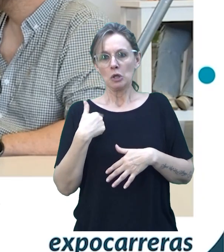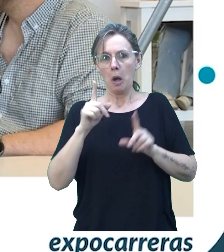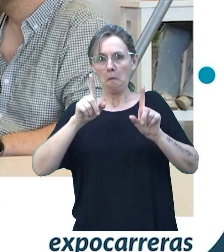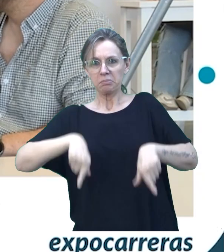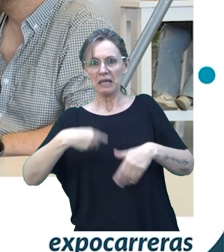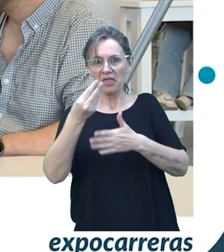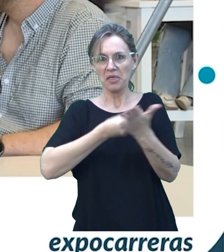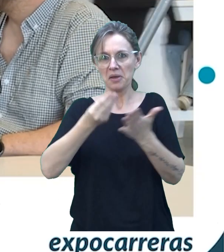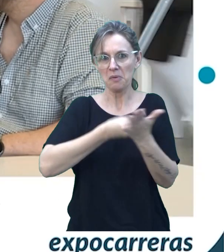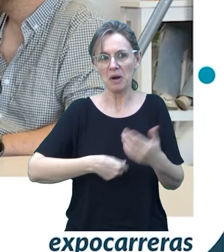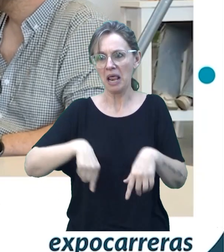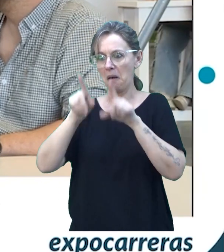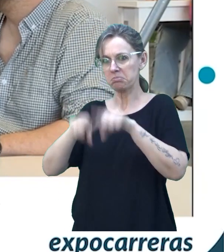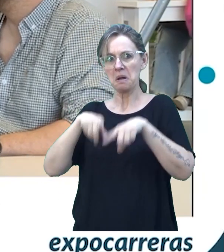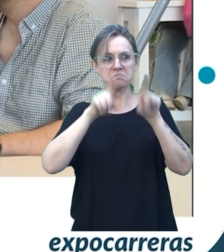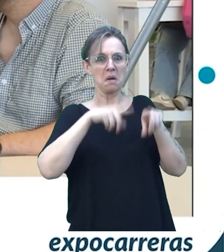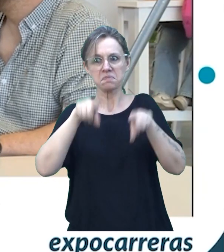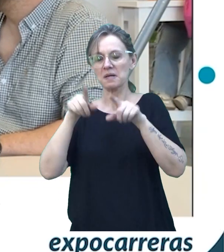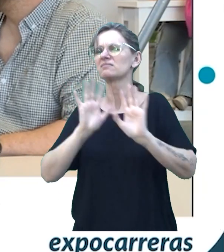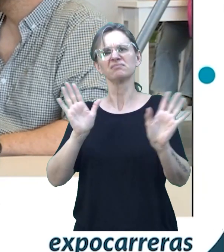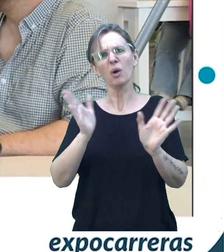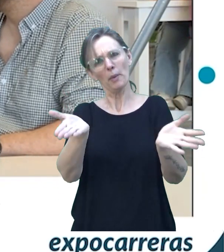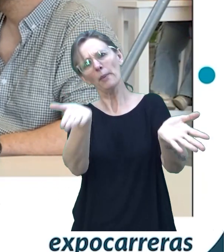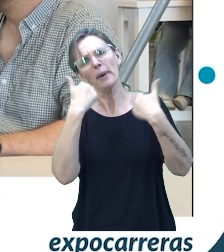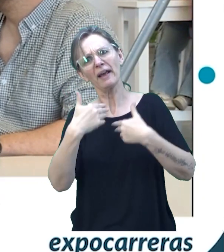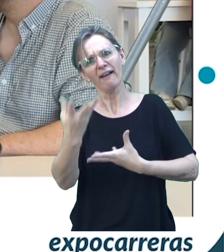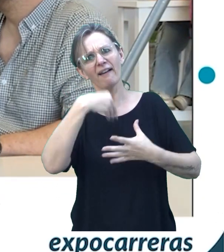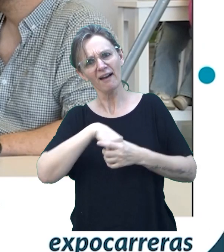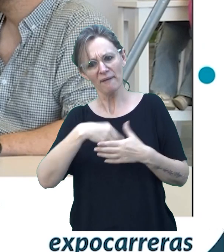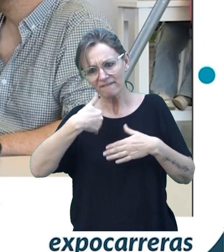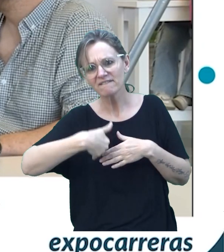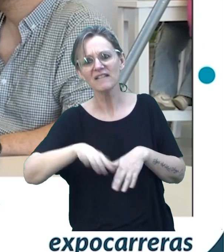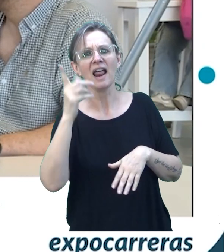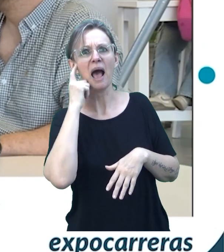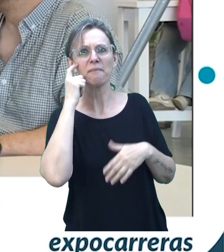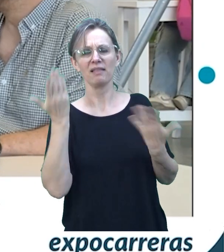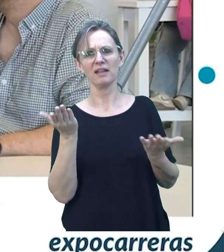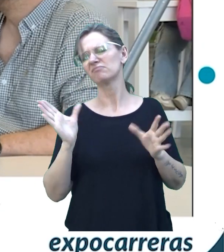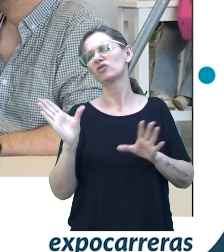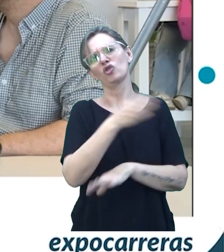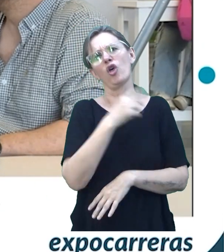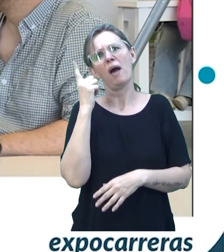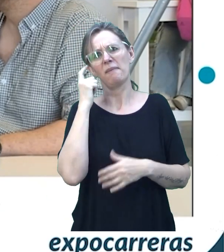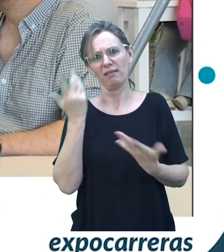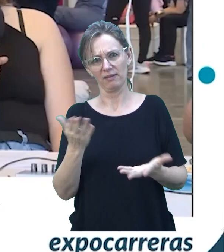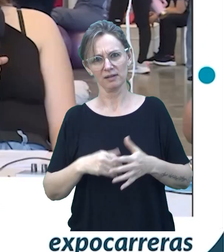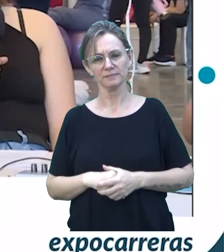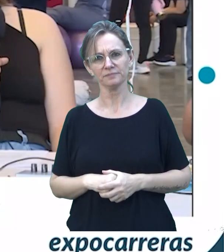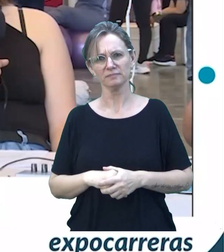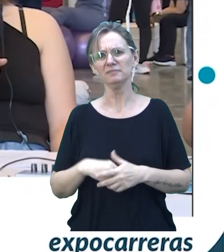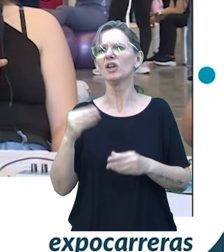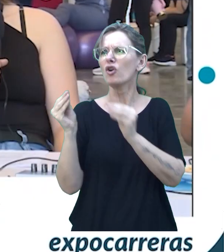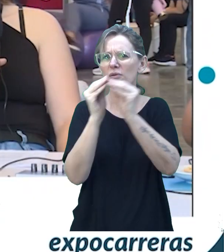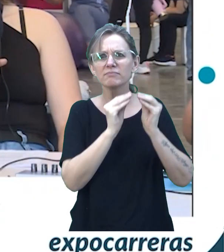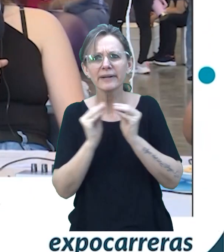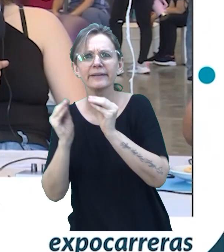yo no sé hacer esto, yo no sé hacer lo otro. No, vengan. Lo van a aprender, es la que todos aprendan. Claro, es la idea. Y aparte con un montón de compañeros,